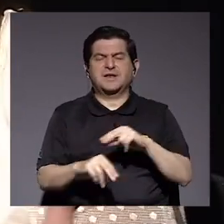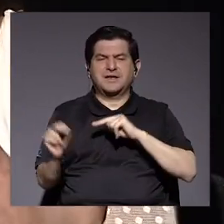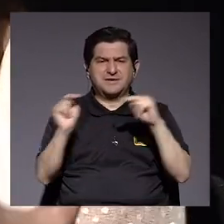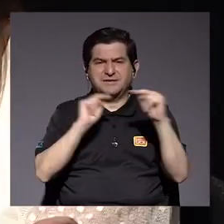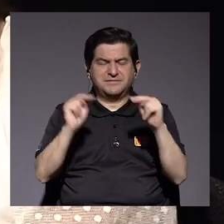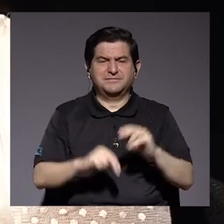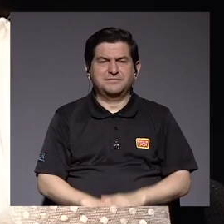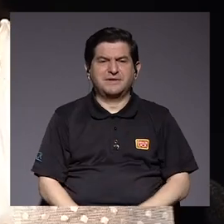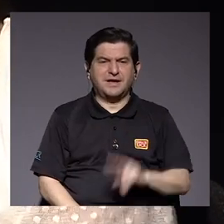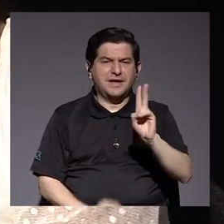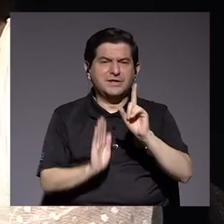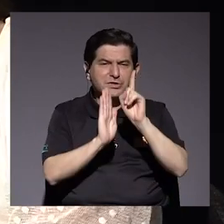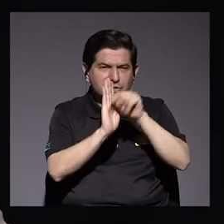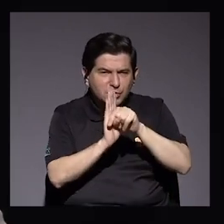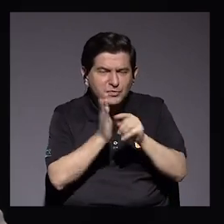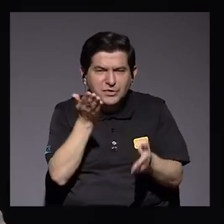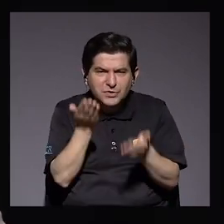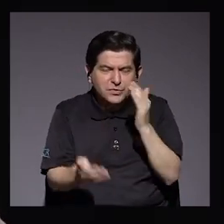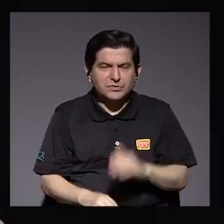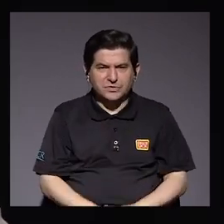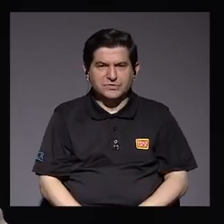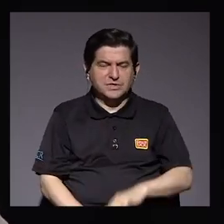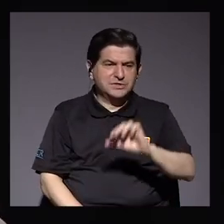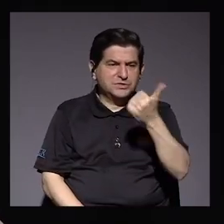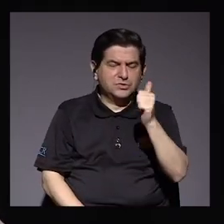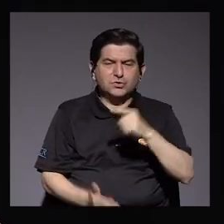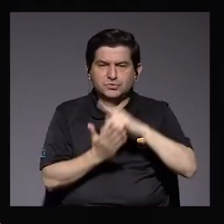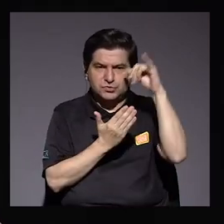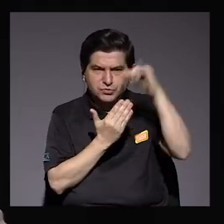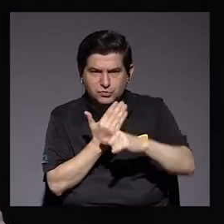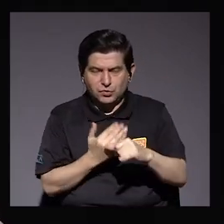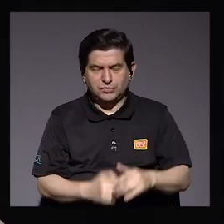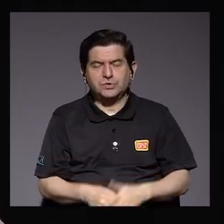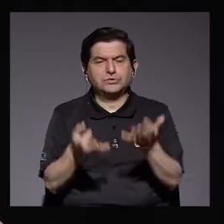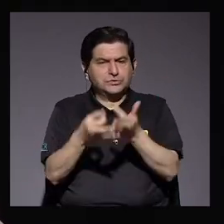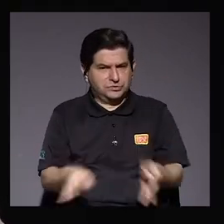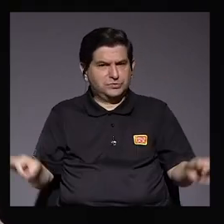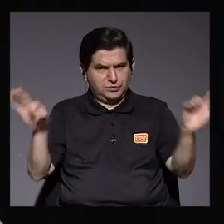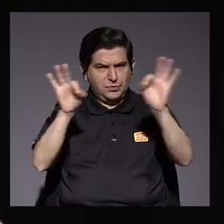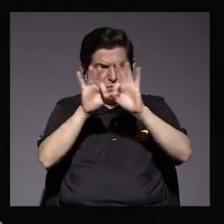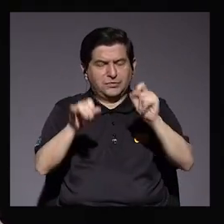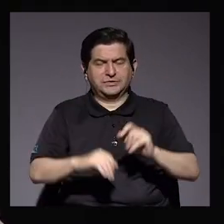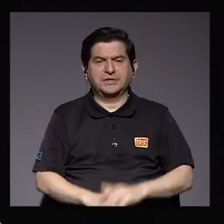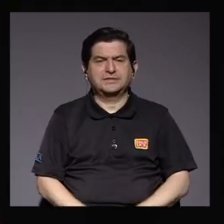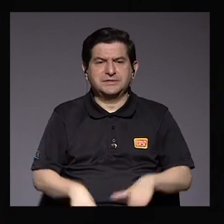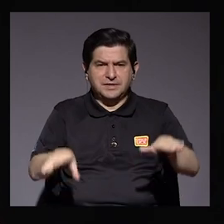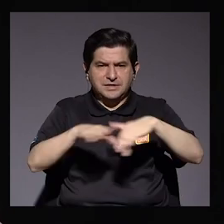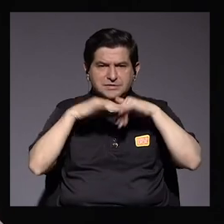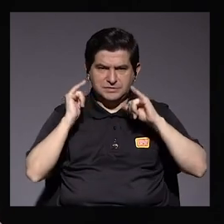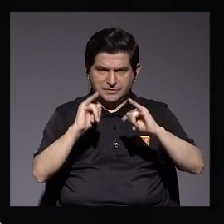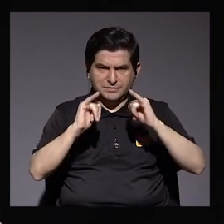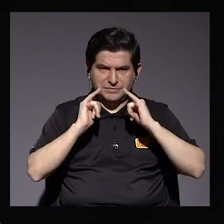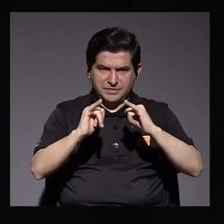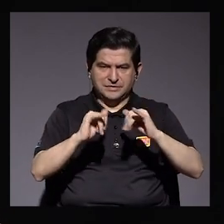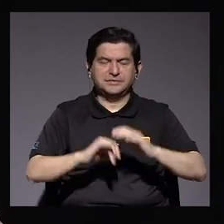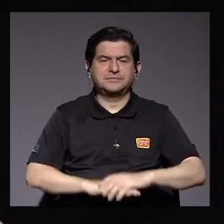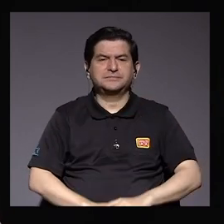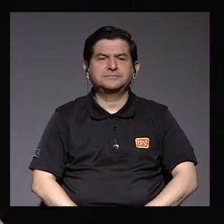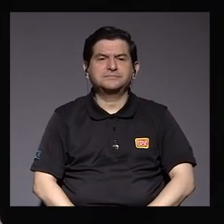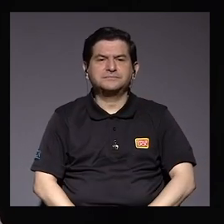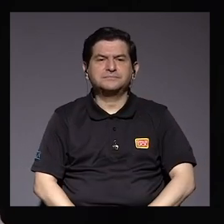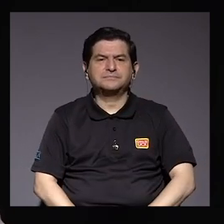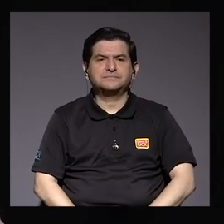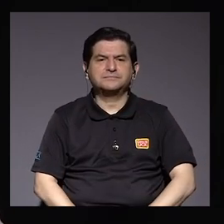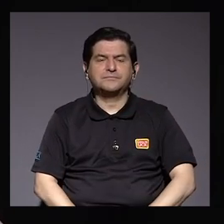palabra ante una negociación. Me quedan dos minutitos y si podemos tocar esos otros proyectos que han sido muy importantes en ese tiempo. El matrimonio